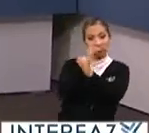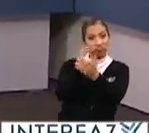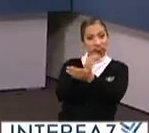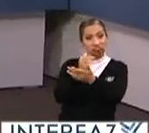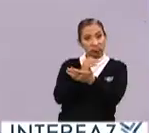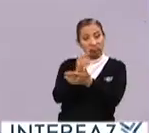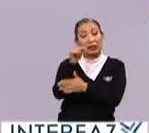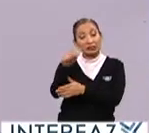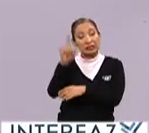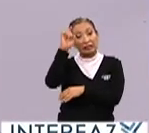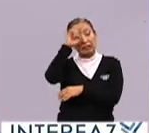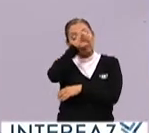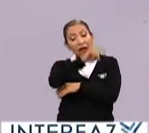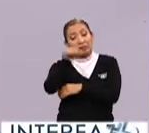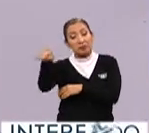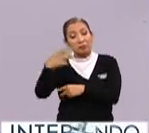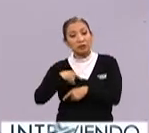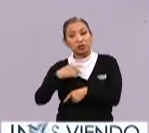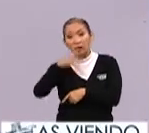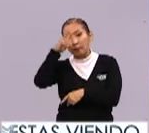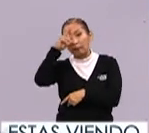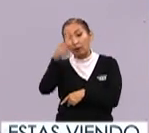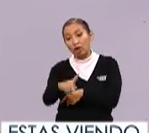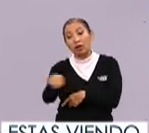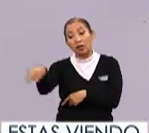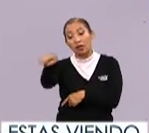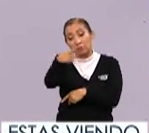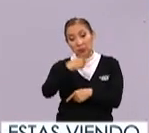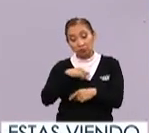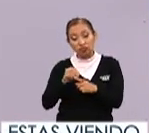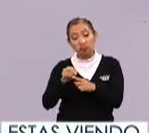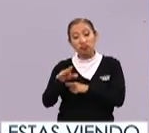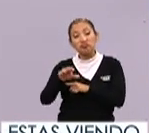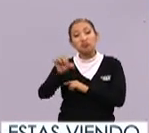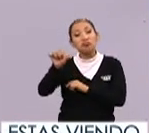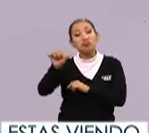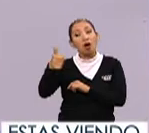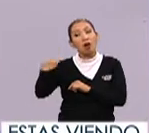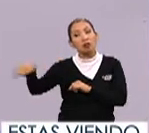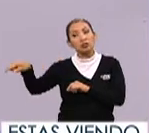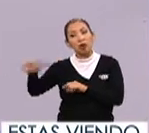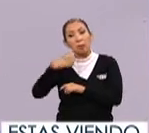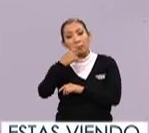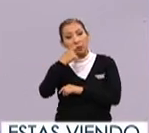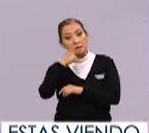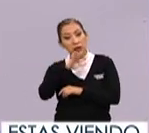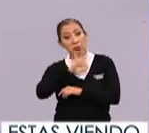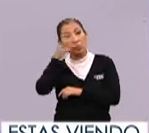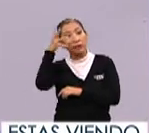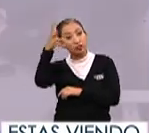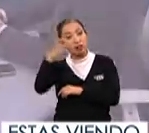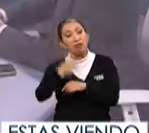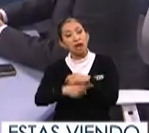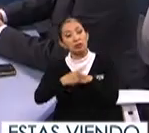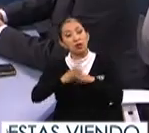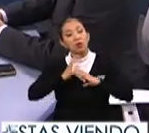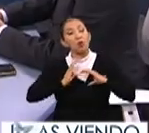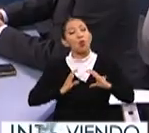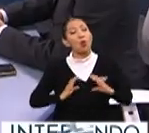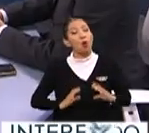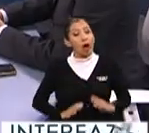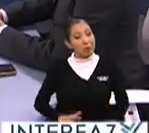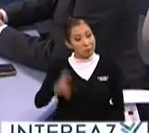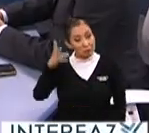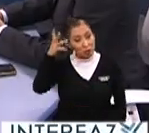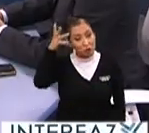aumenta las complicaciones del paciente y exponemos al paciente a medicamentos que pudieran tener efectos